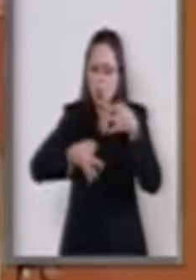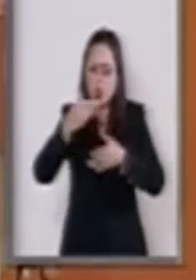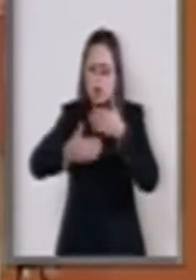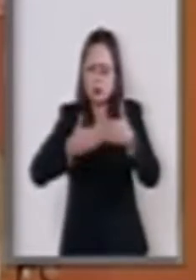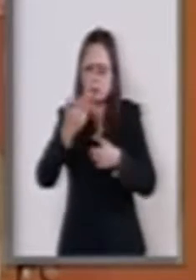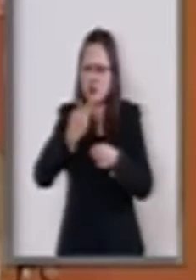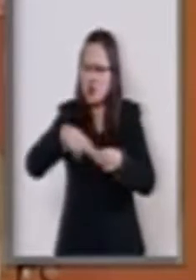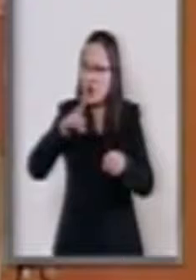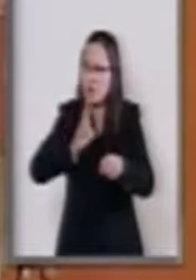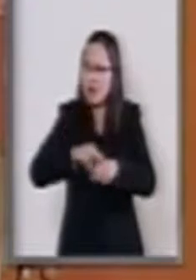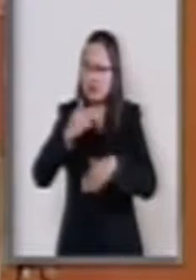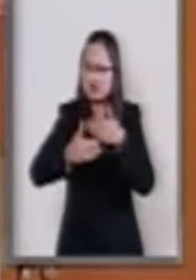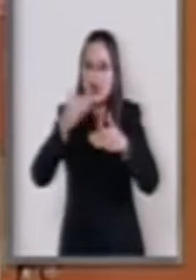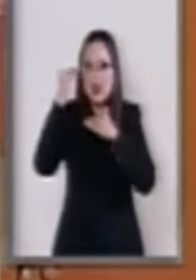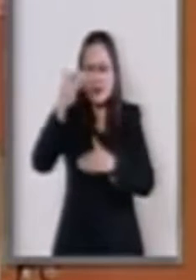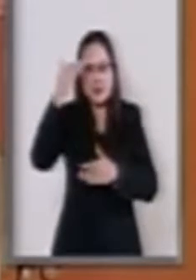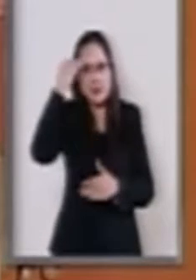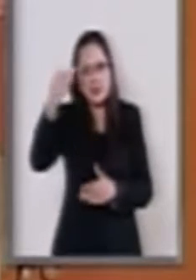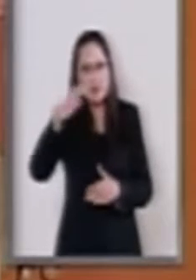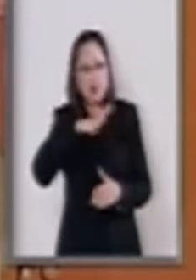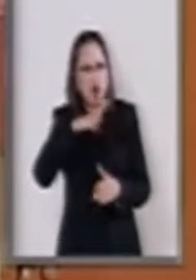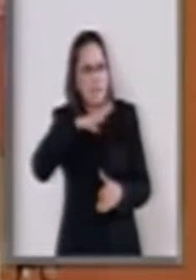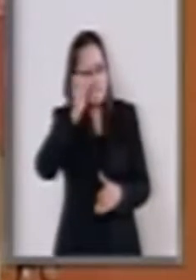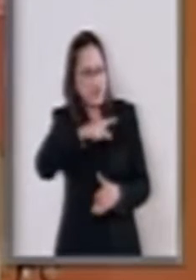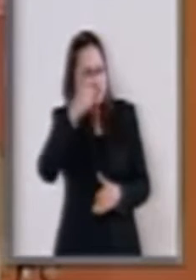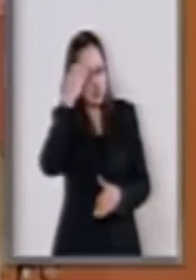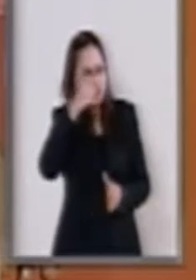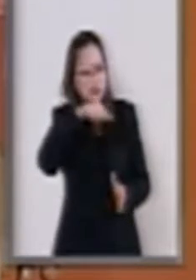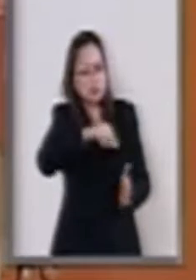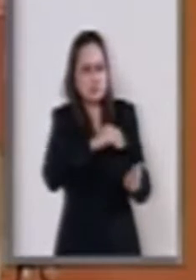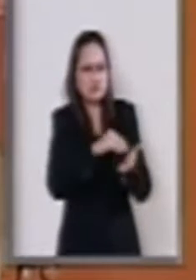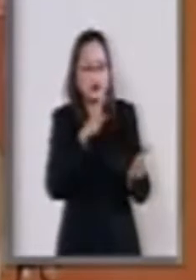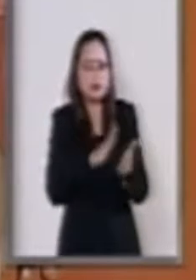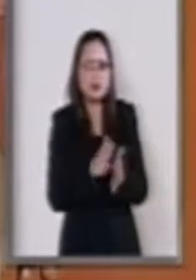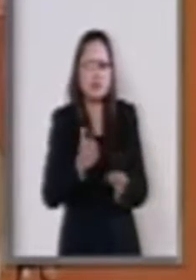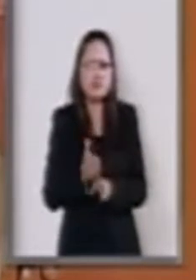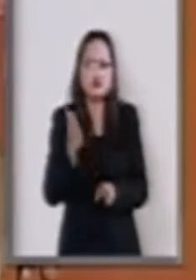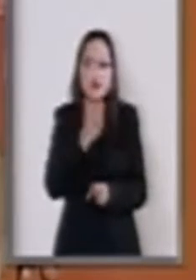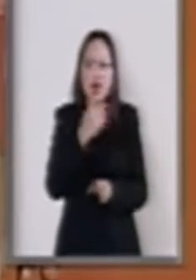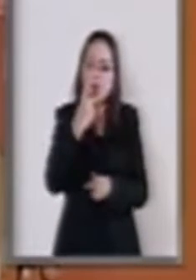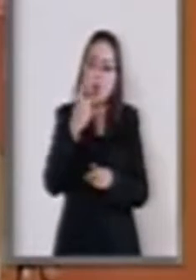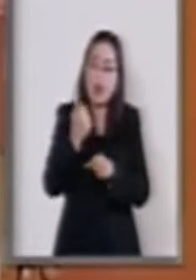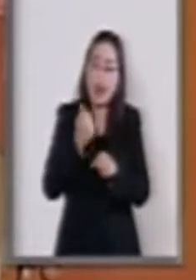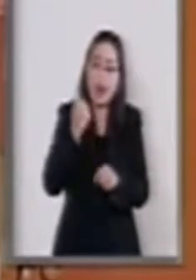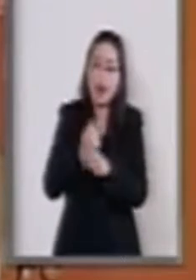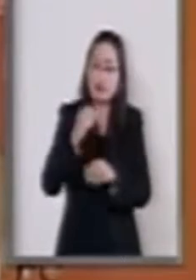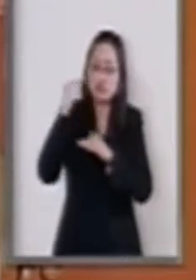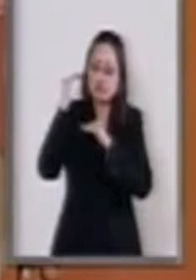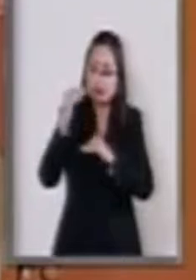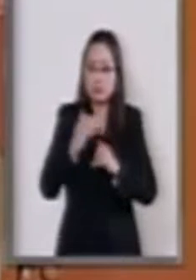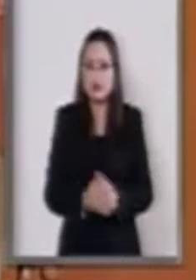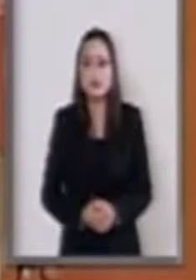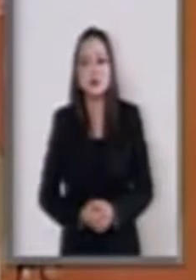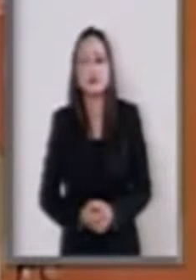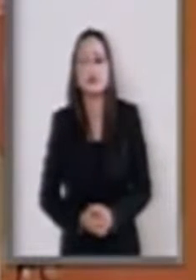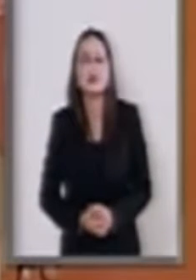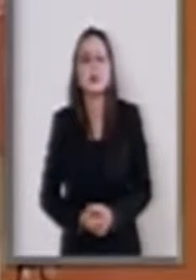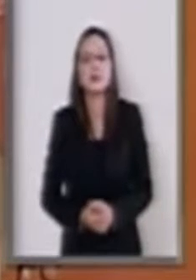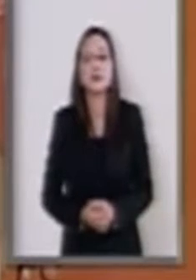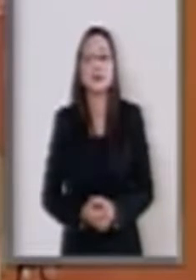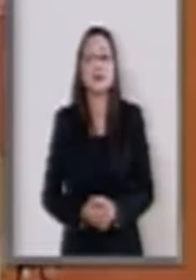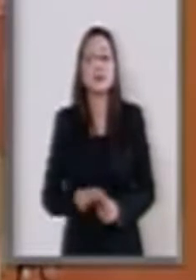natural en el plazo máximo original previsto de un año. Permitir la